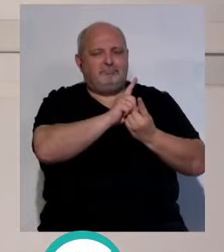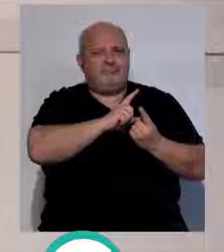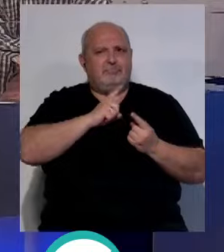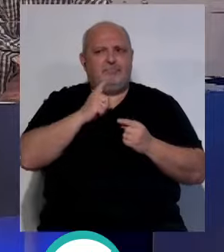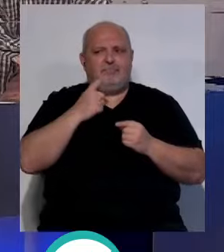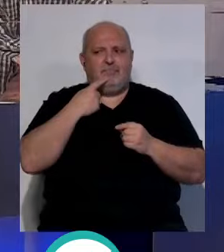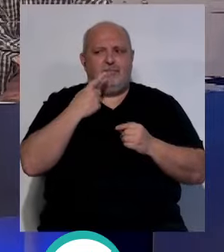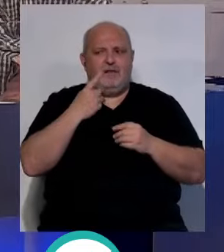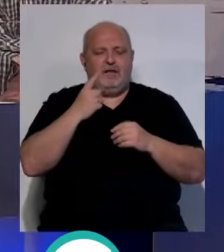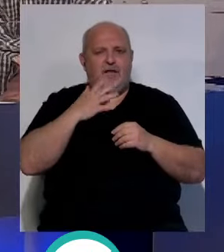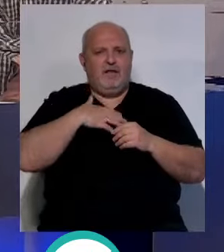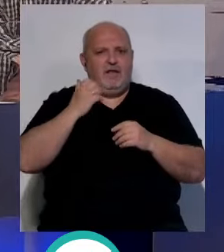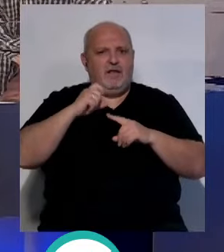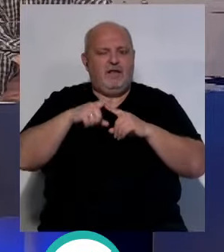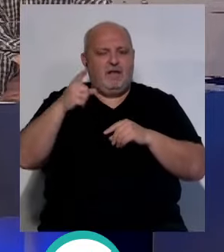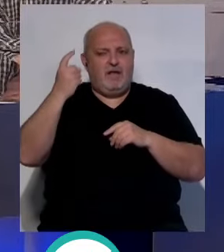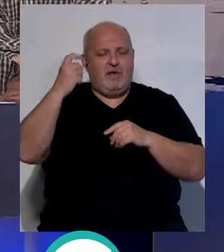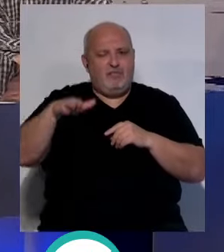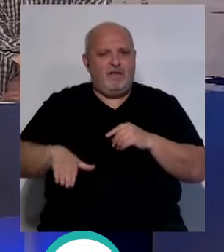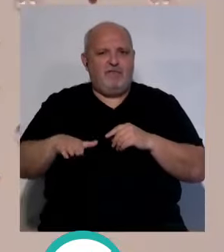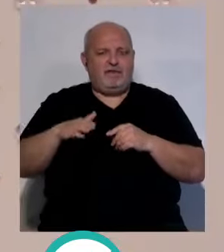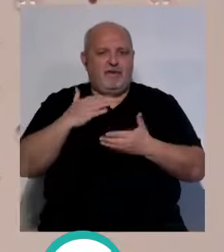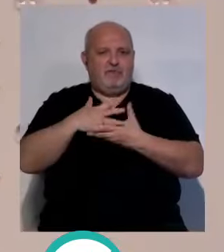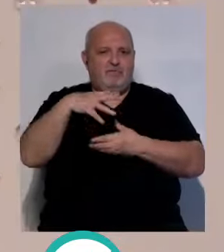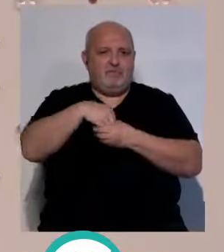tenido un infantil, creo que estuviste a